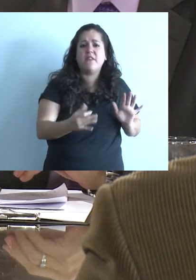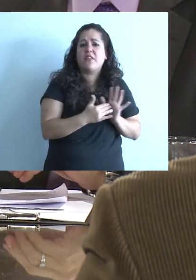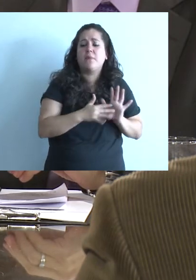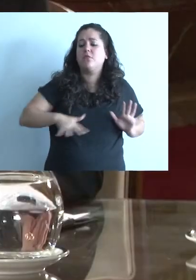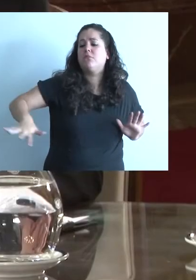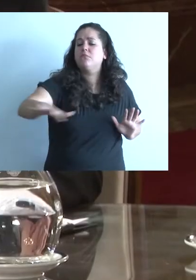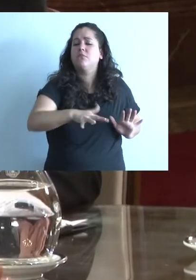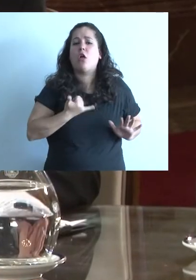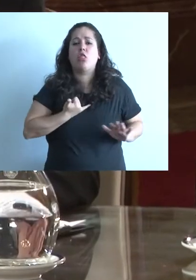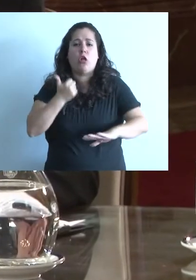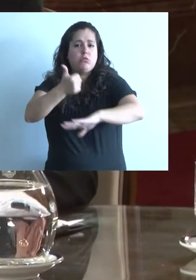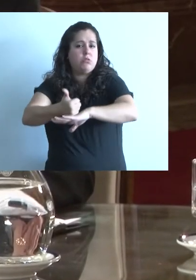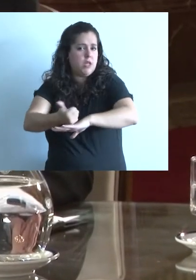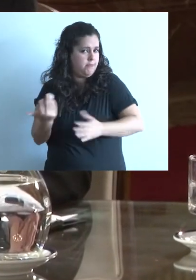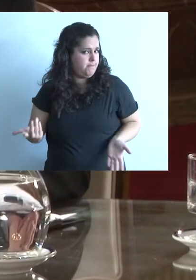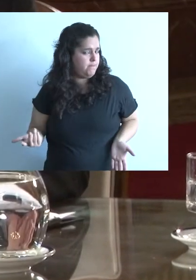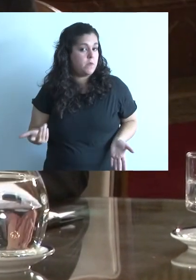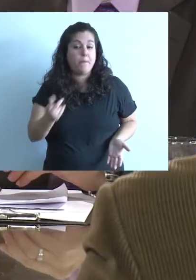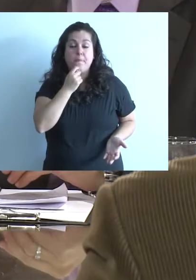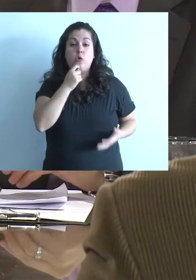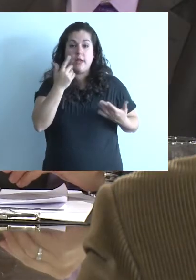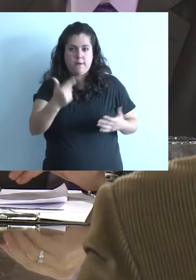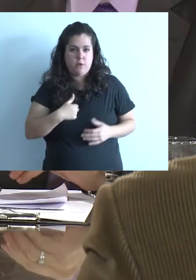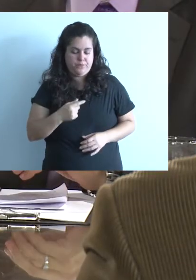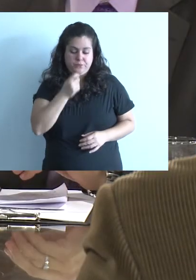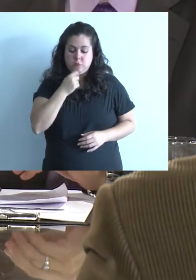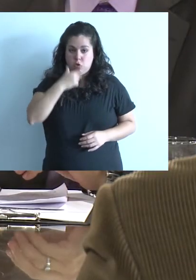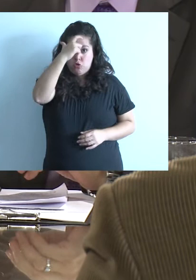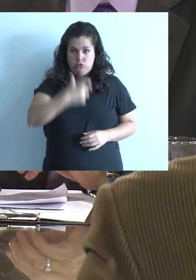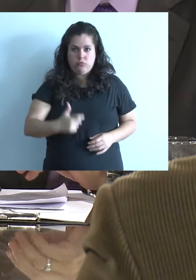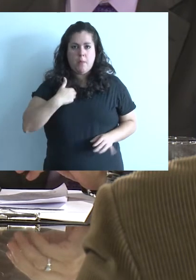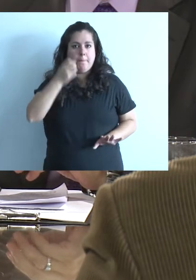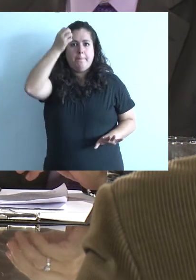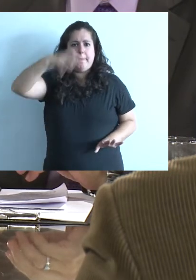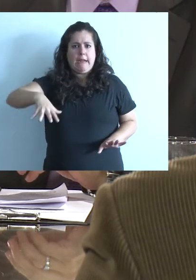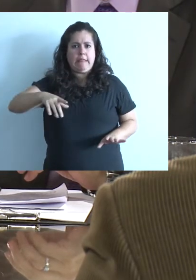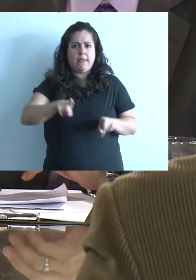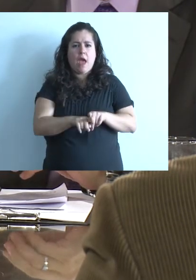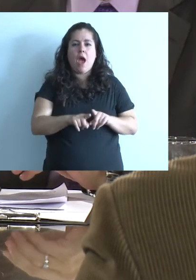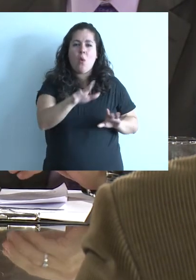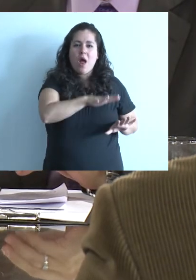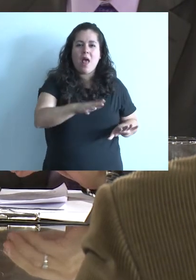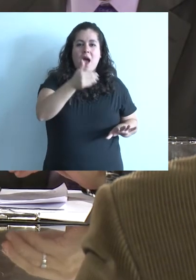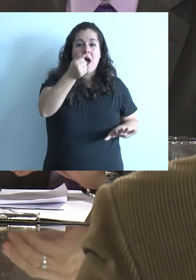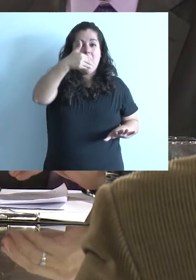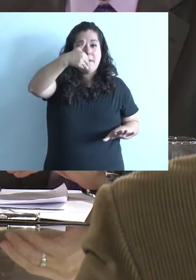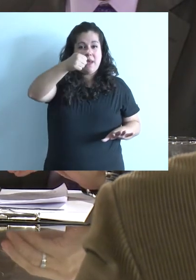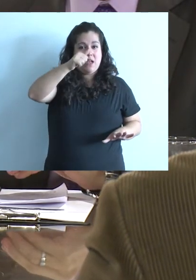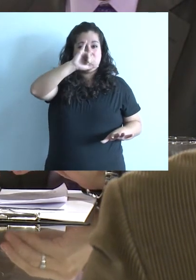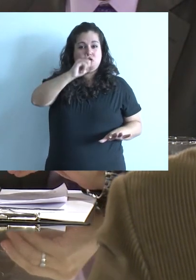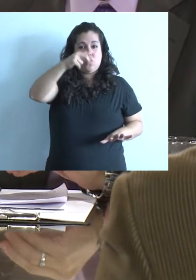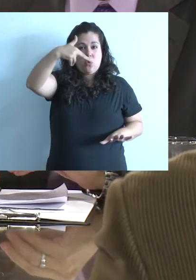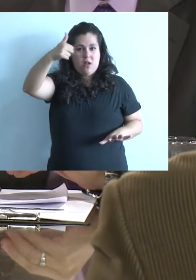del saber depende del contexto. Yo siempre doy el mismo ejemplo. Si el contexto es que uno se perdió en la selva amazónica,